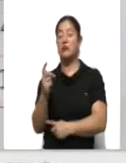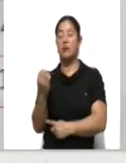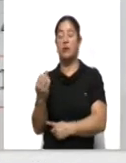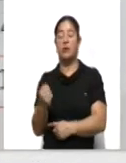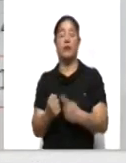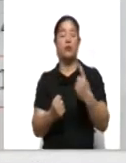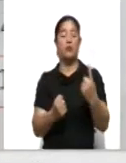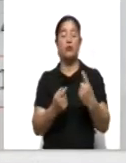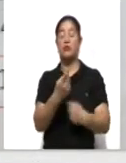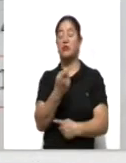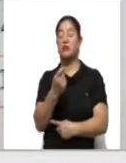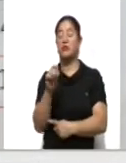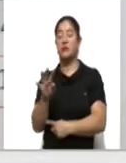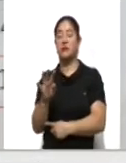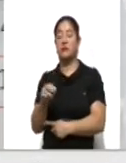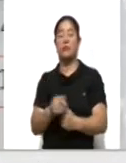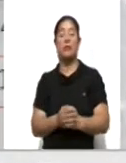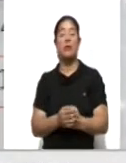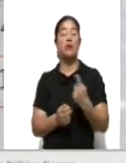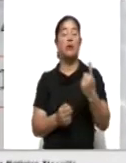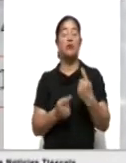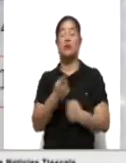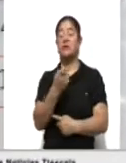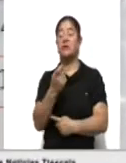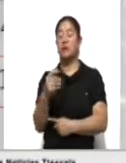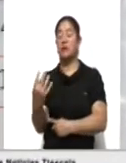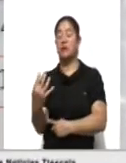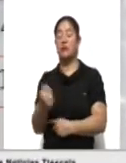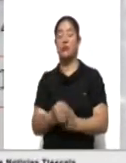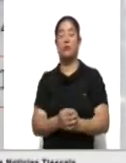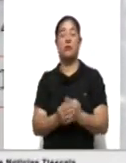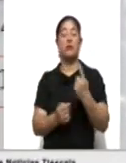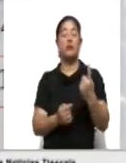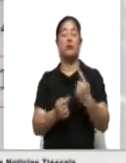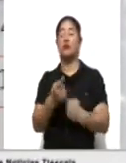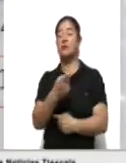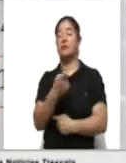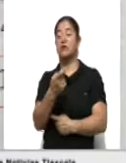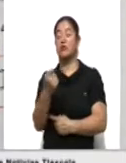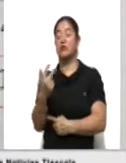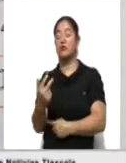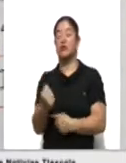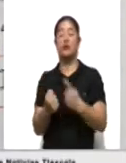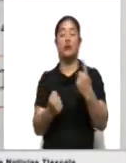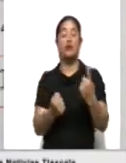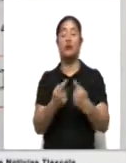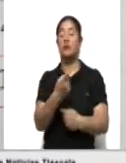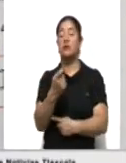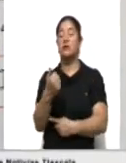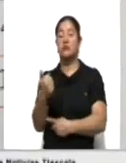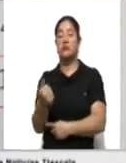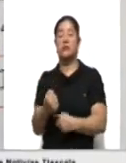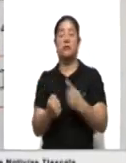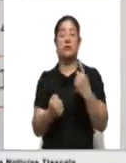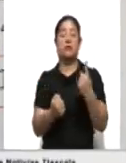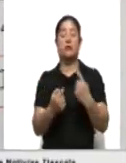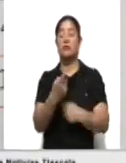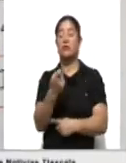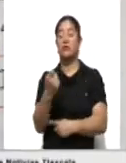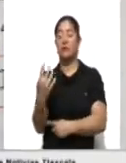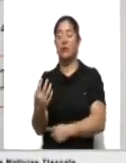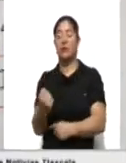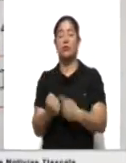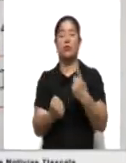Nanacamilpa 119, Tetlatlauca 114, Terrenate 108, Ayometla 106, Huayotlipan 104,